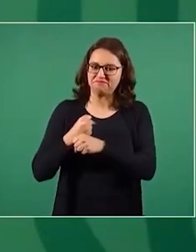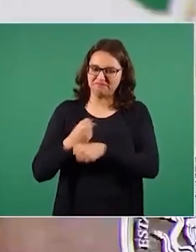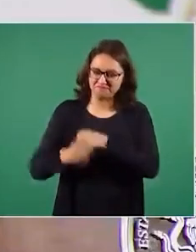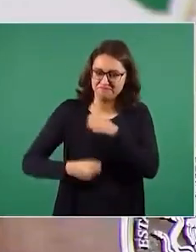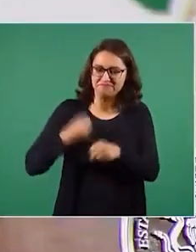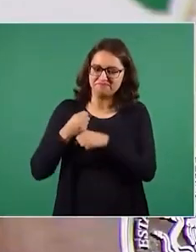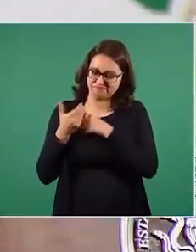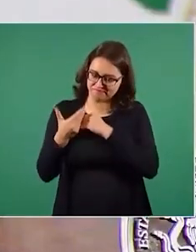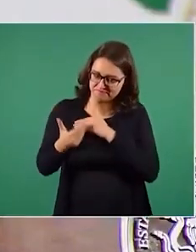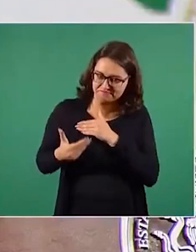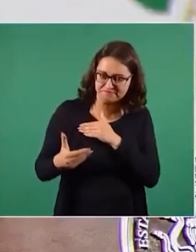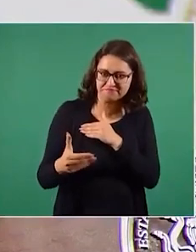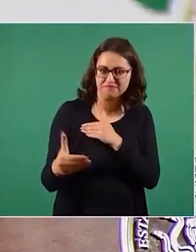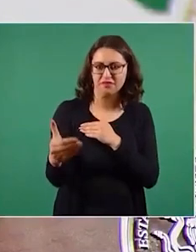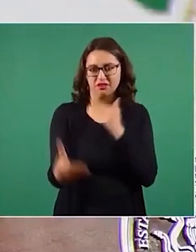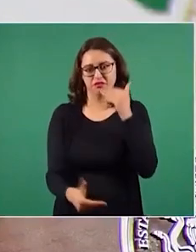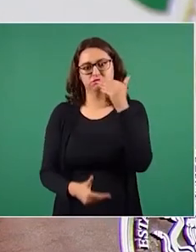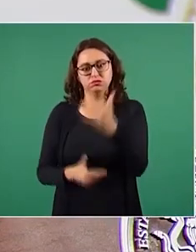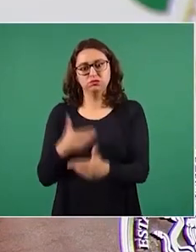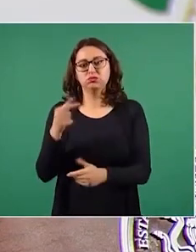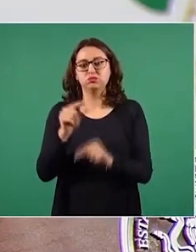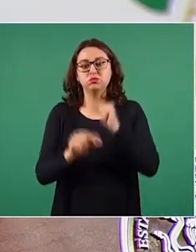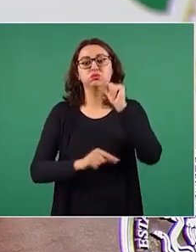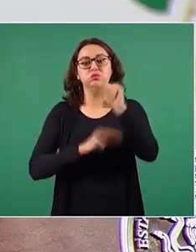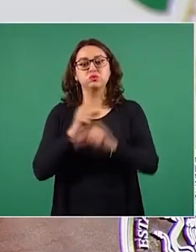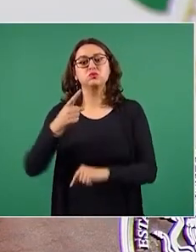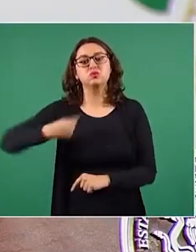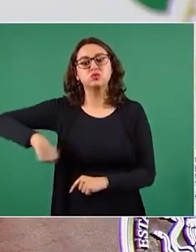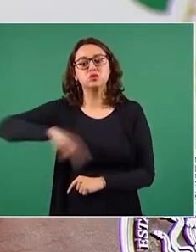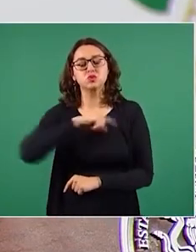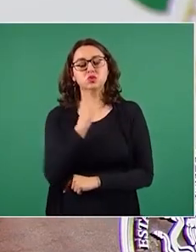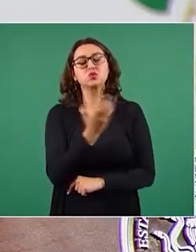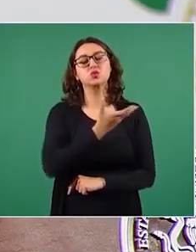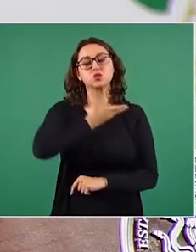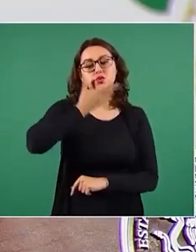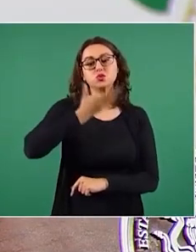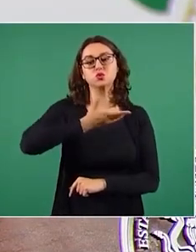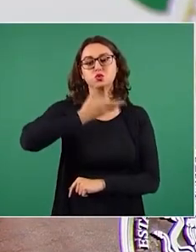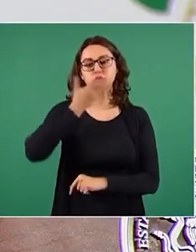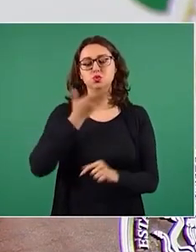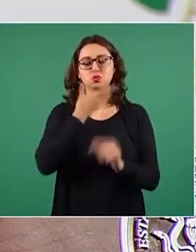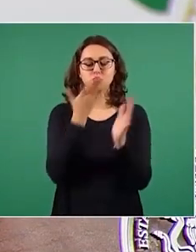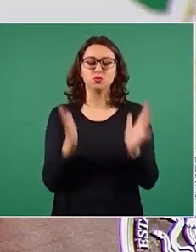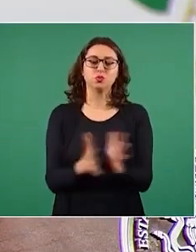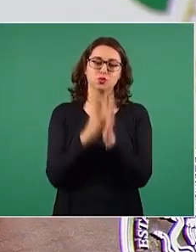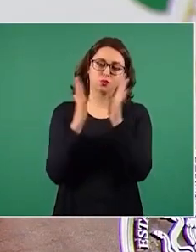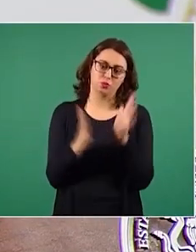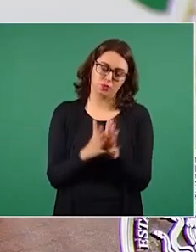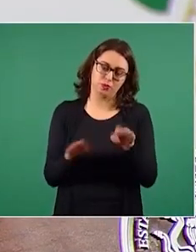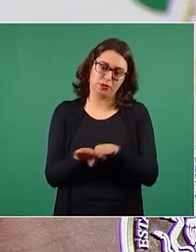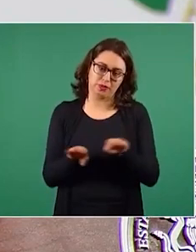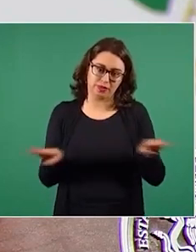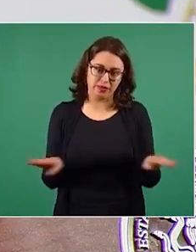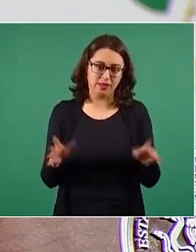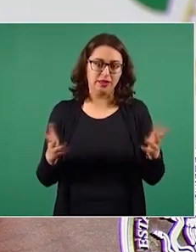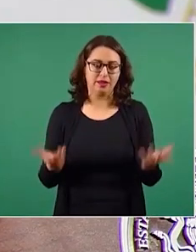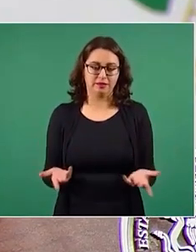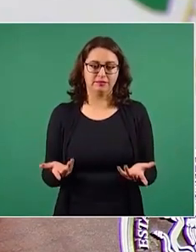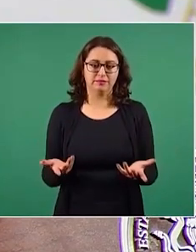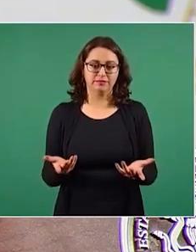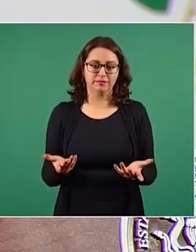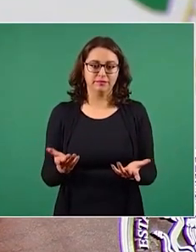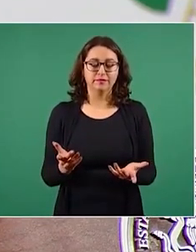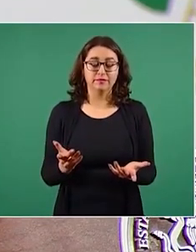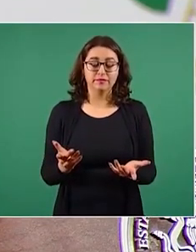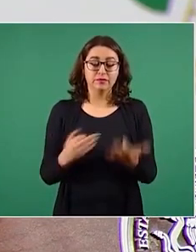ya un auténtico sistema político democrático y todos tenemos que ayudar,